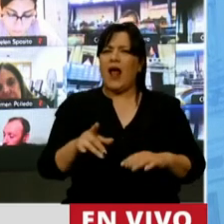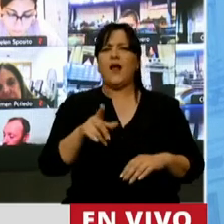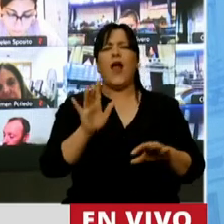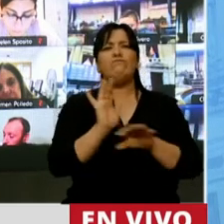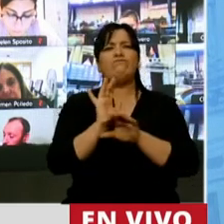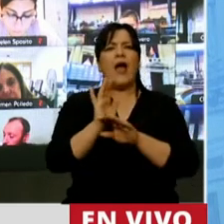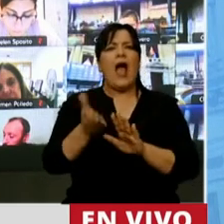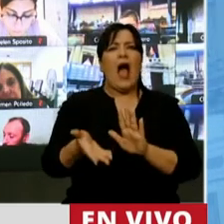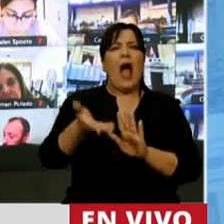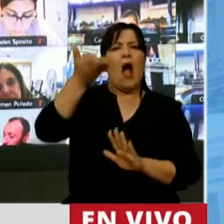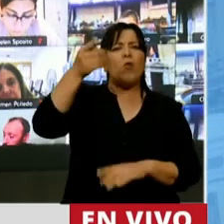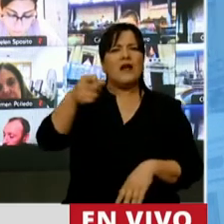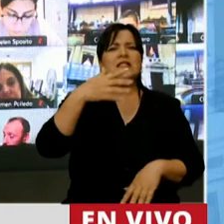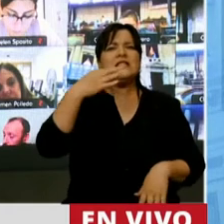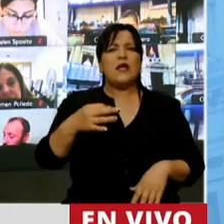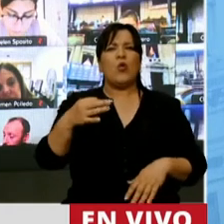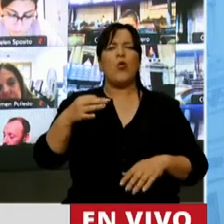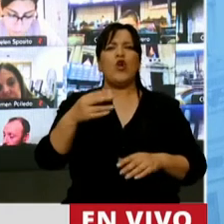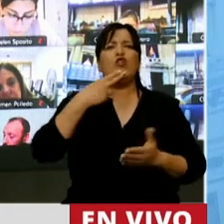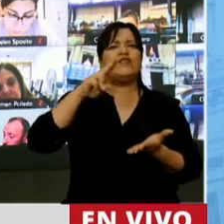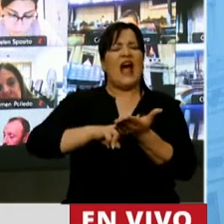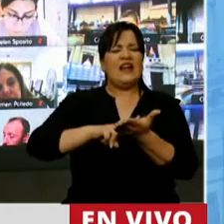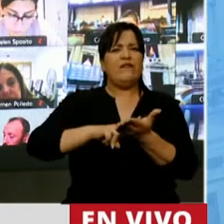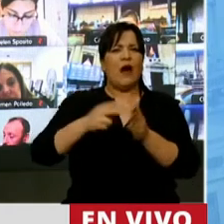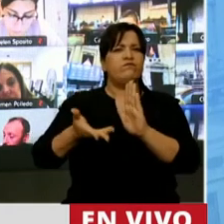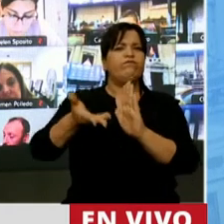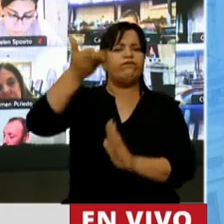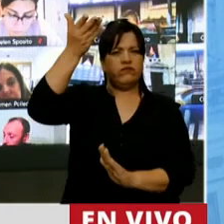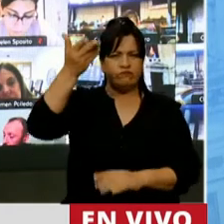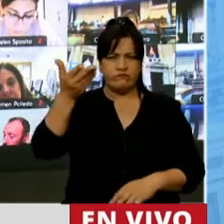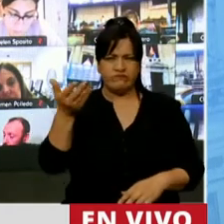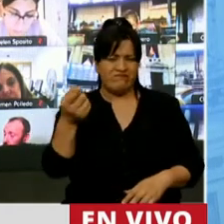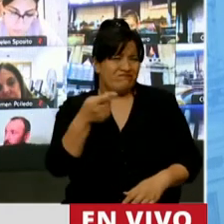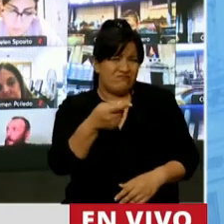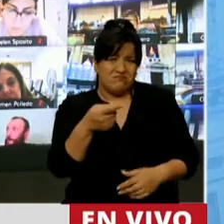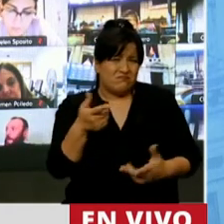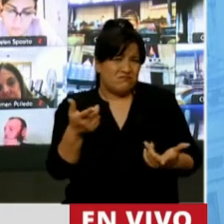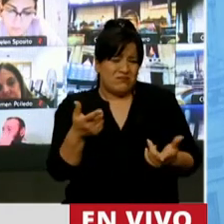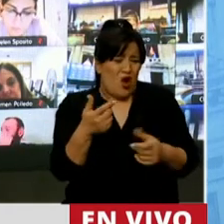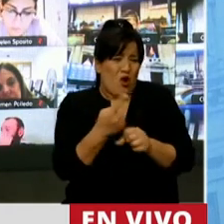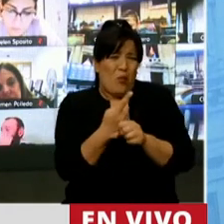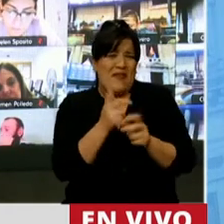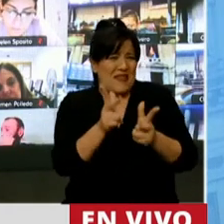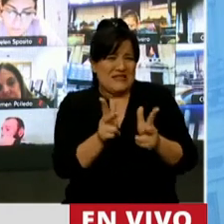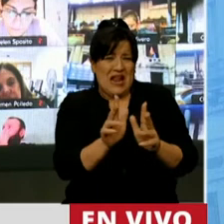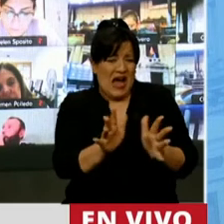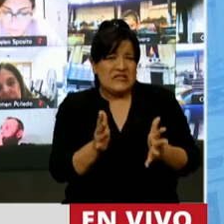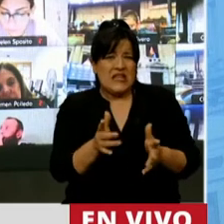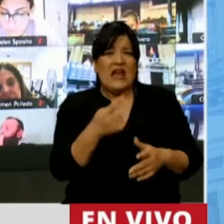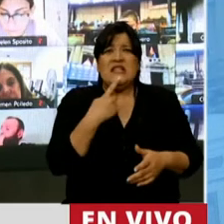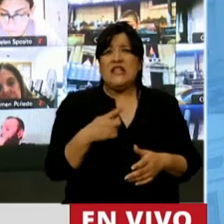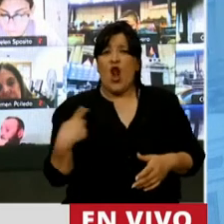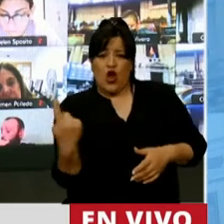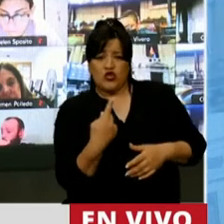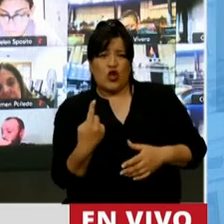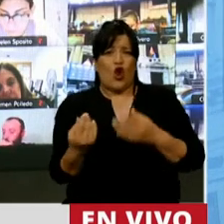estamos aumentando en año electoral las tarifas. No pueden, no tienen autoridad moral para decir cómo